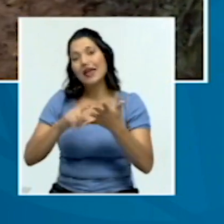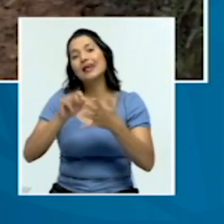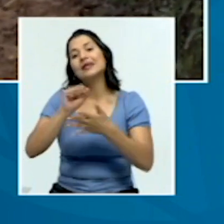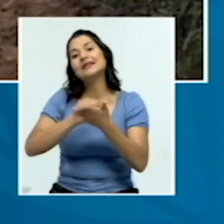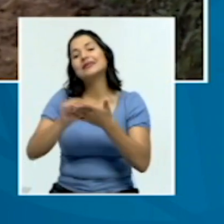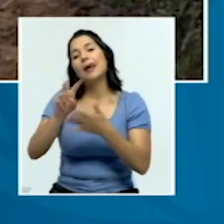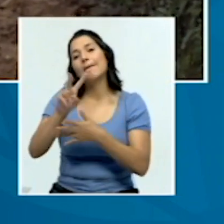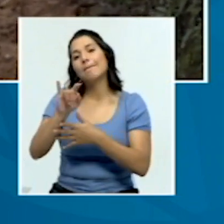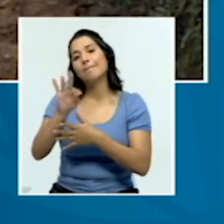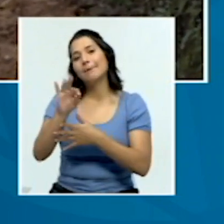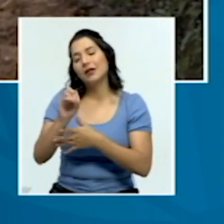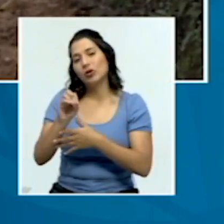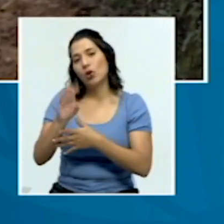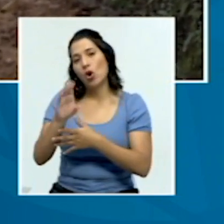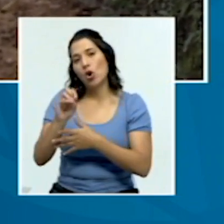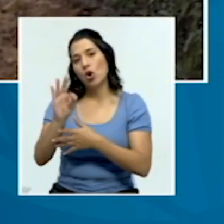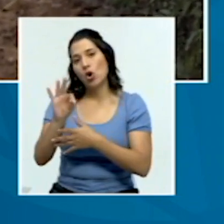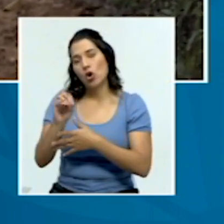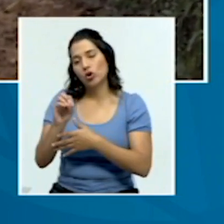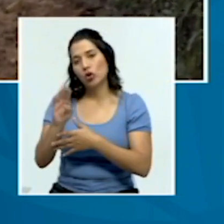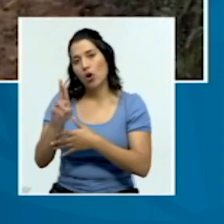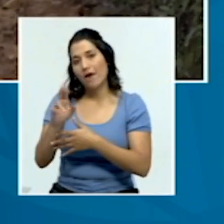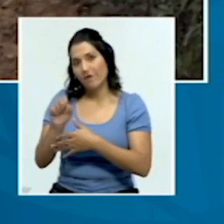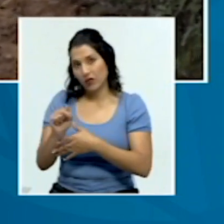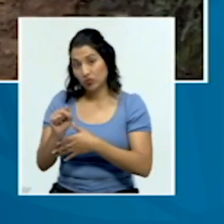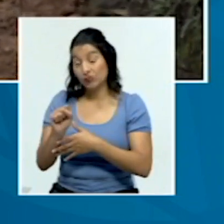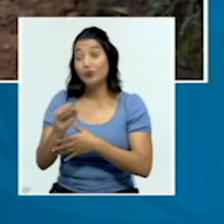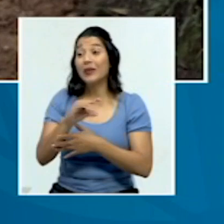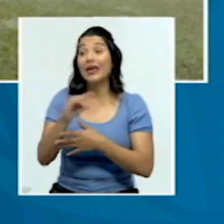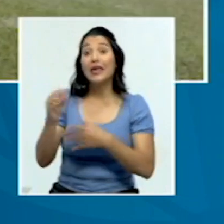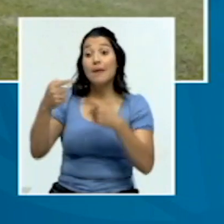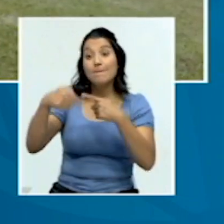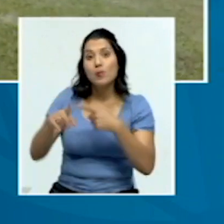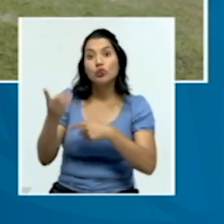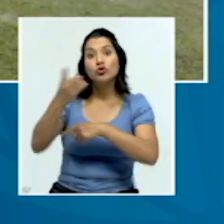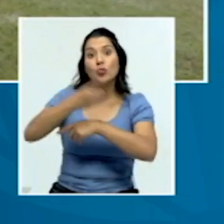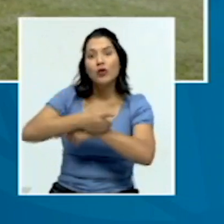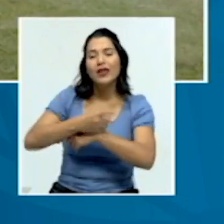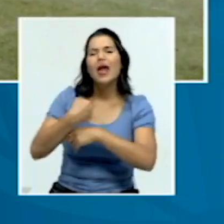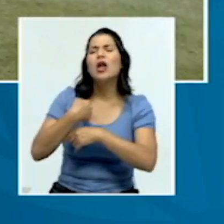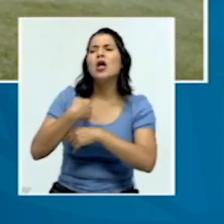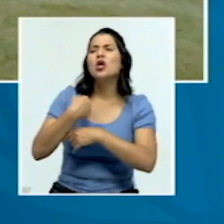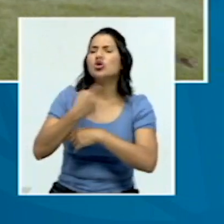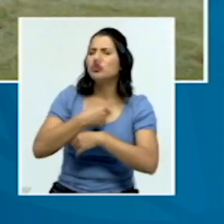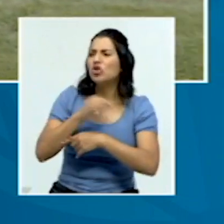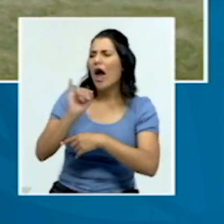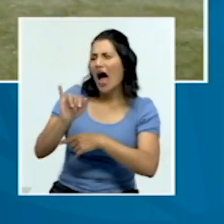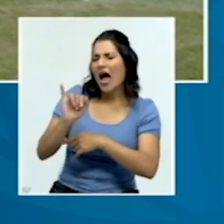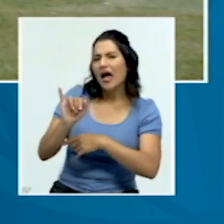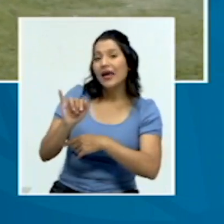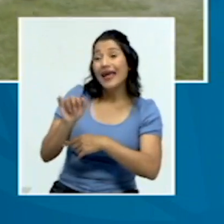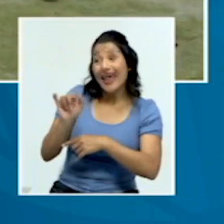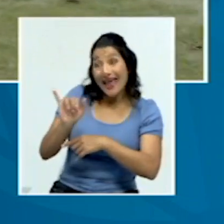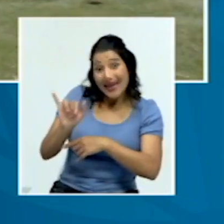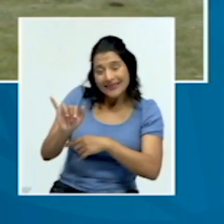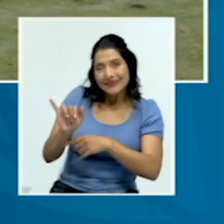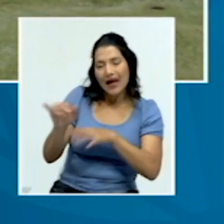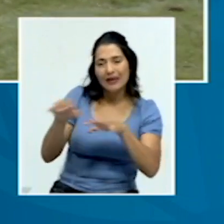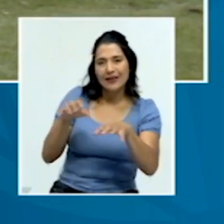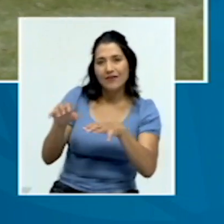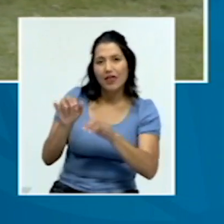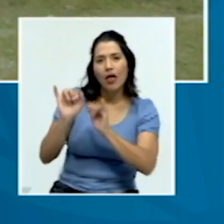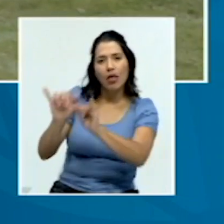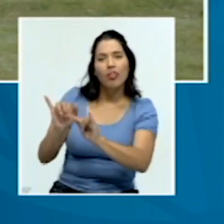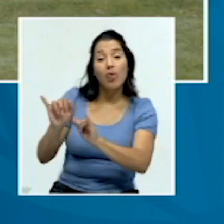Al día siguiente nosotros estas expediciones permanecemos una semana. Al día siguiente ya nos dirigimos directamente a lo que es